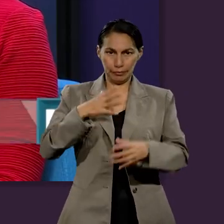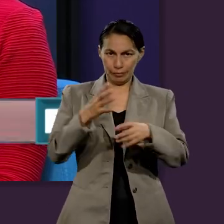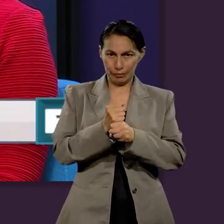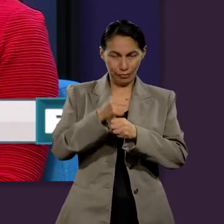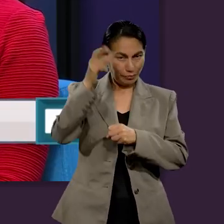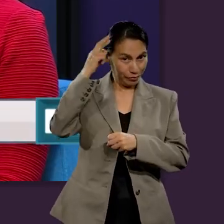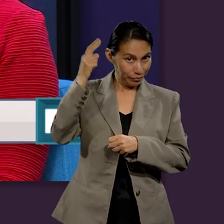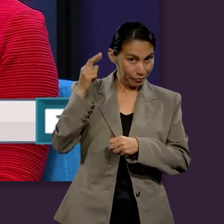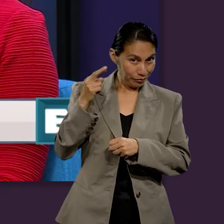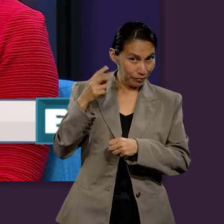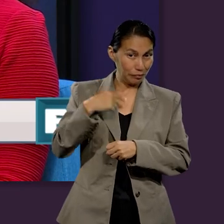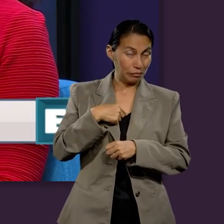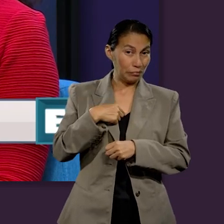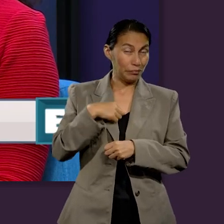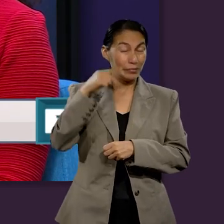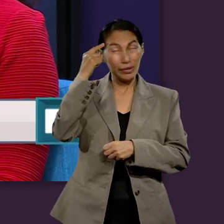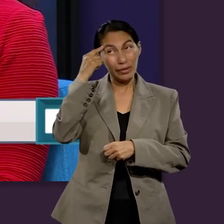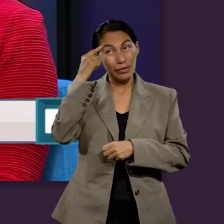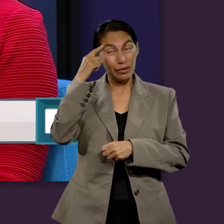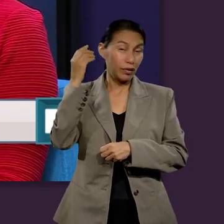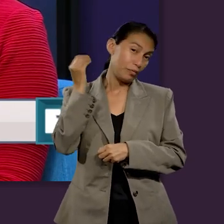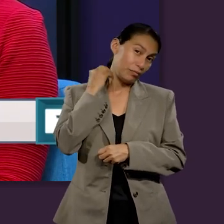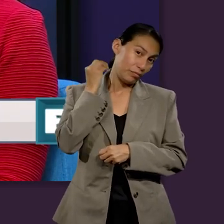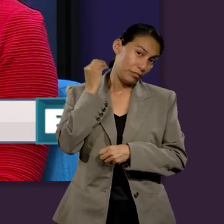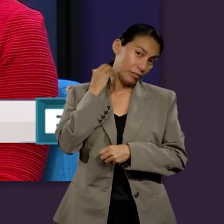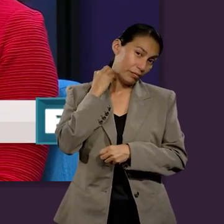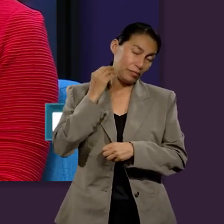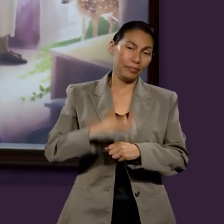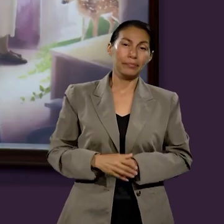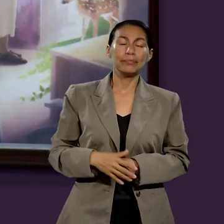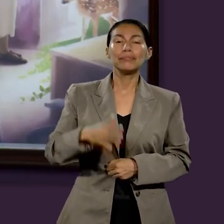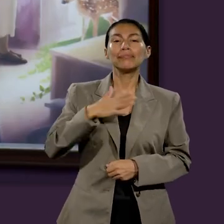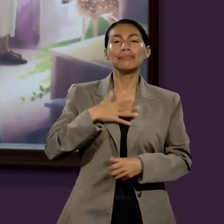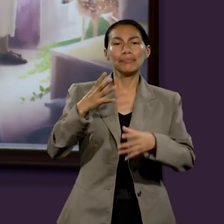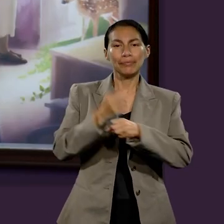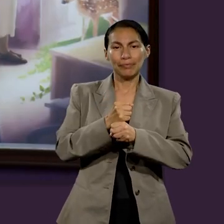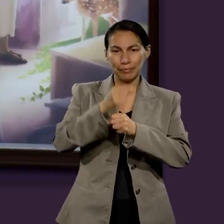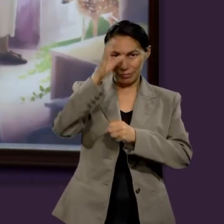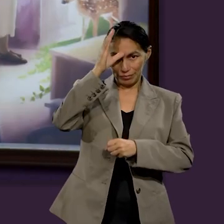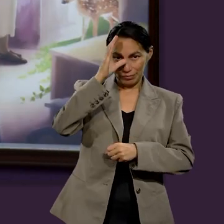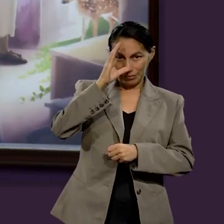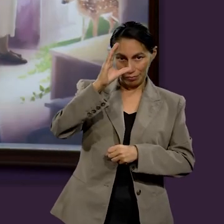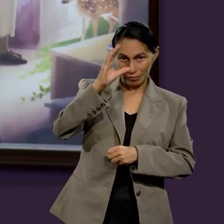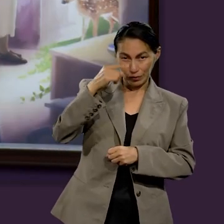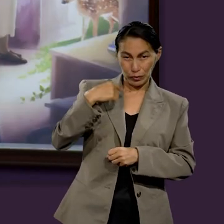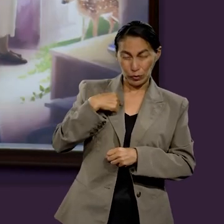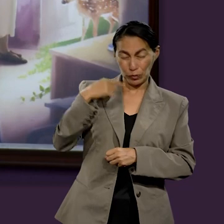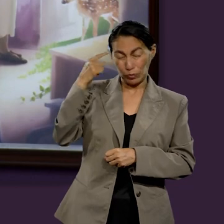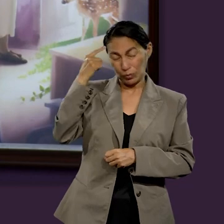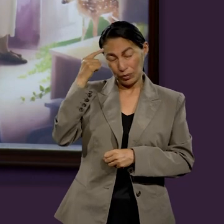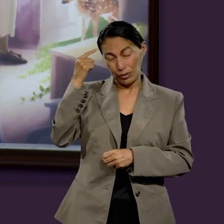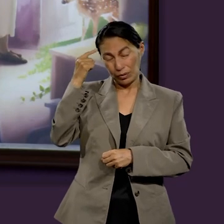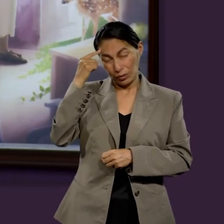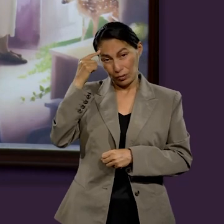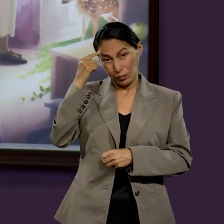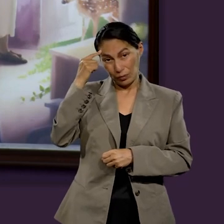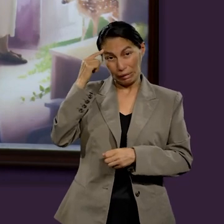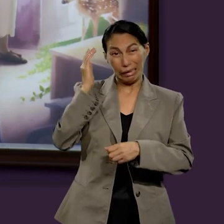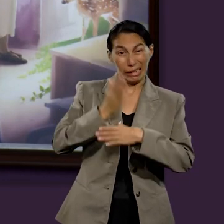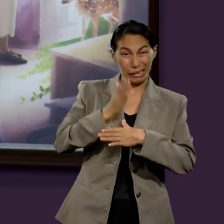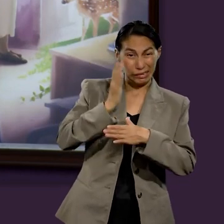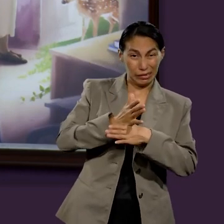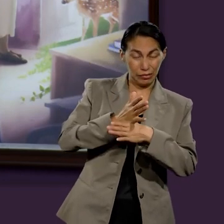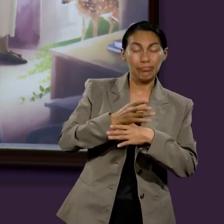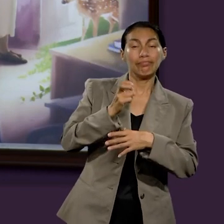Mi nombre es Ruth Badilla, y yo pienso en abogados. Mi nombre es Chiprián Mojorea, y lo que yo